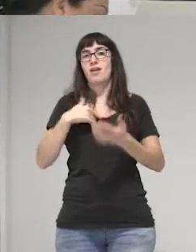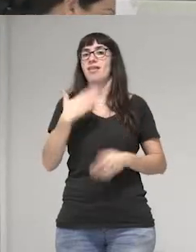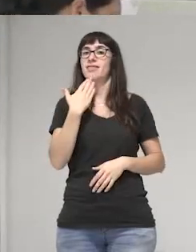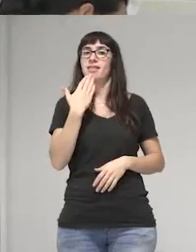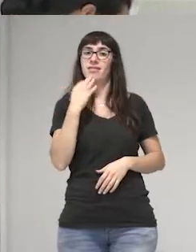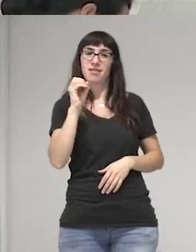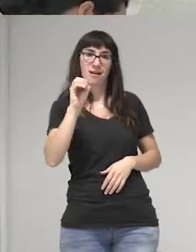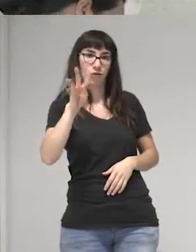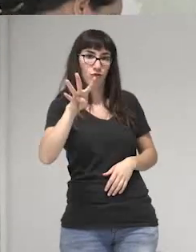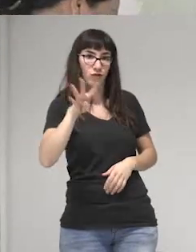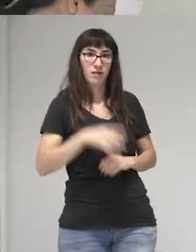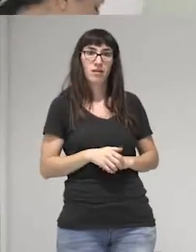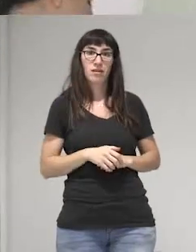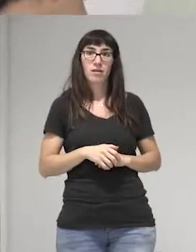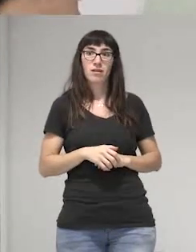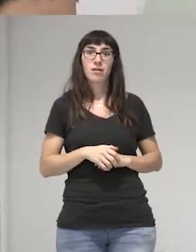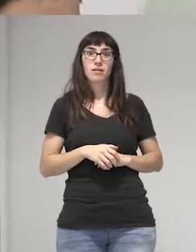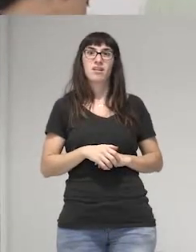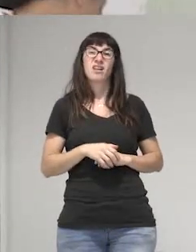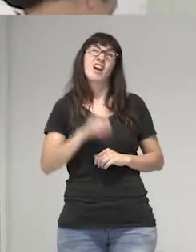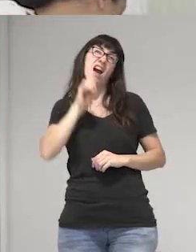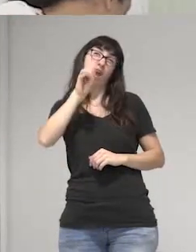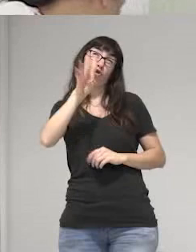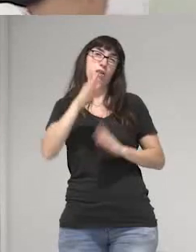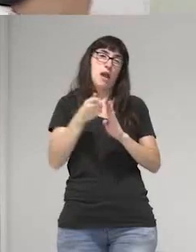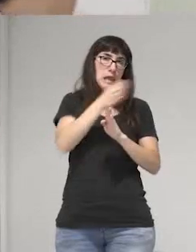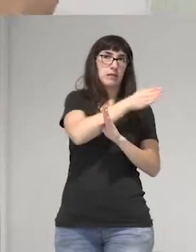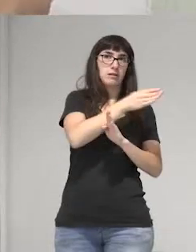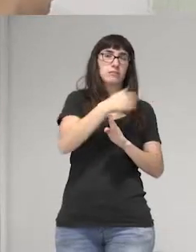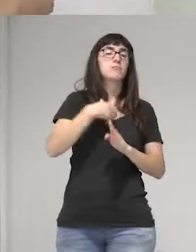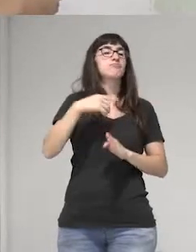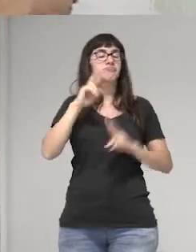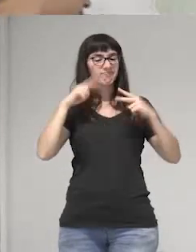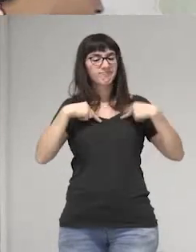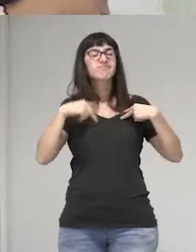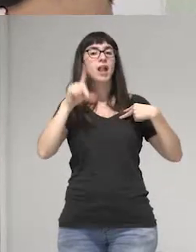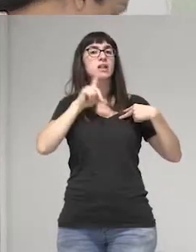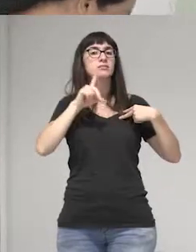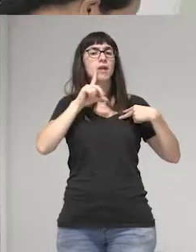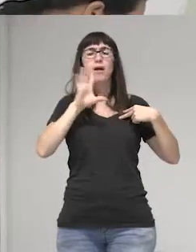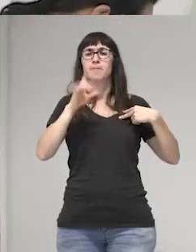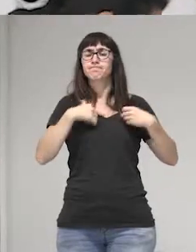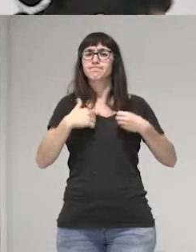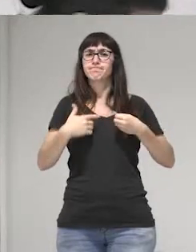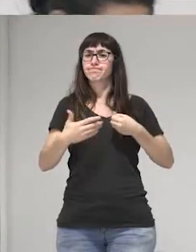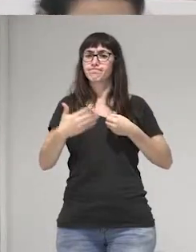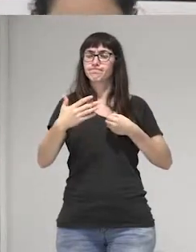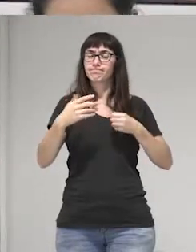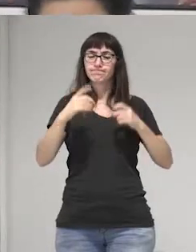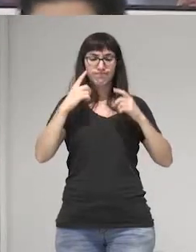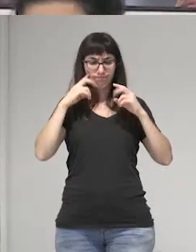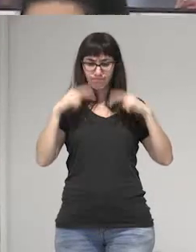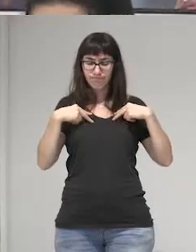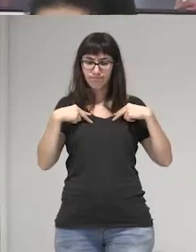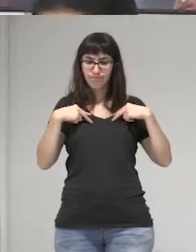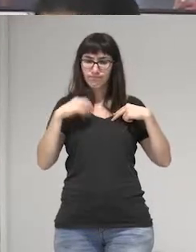me descubrí lesbiana antes de los 14 años y me negué de ser lesbiana a los 14.